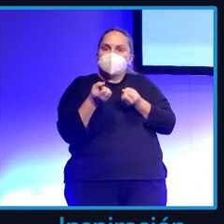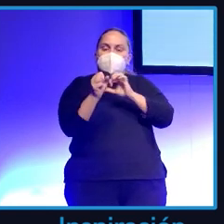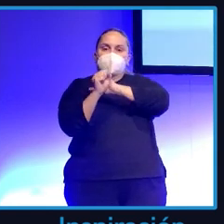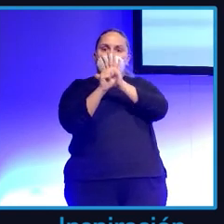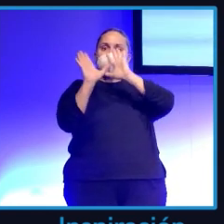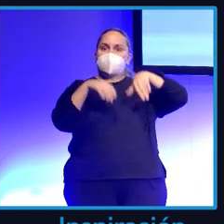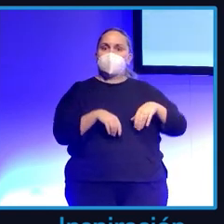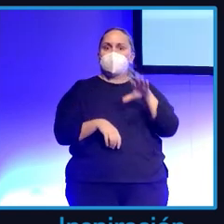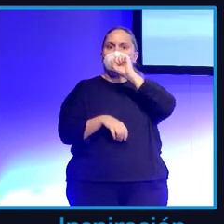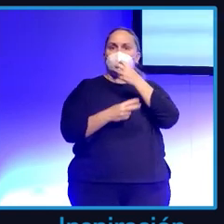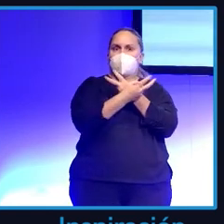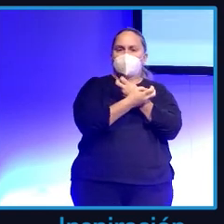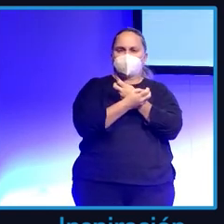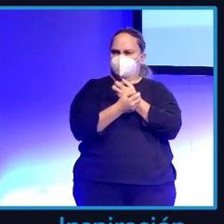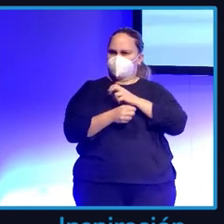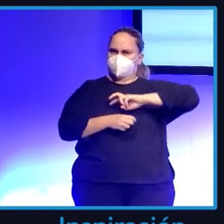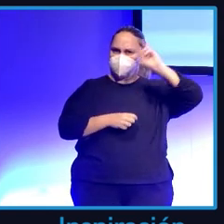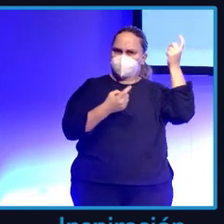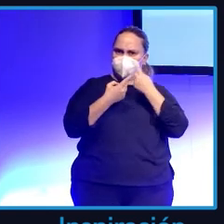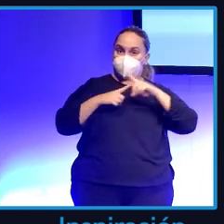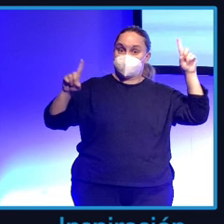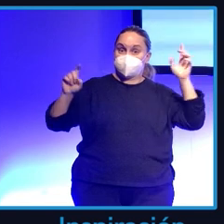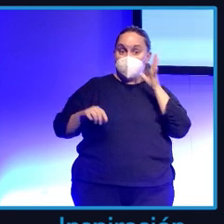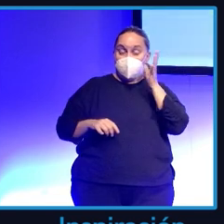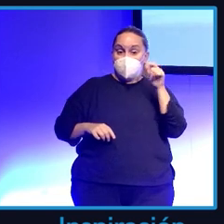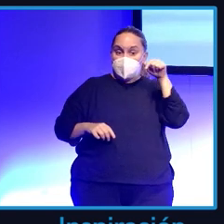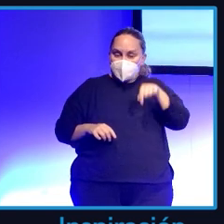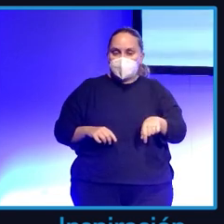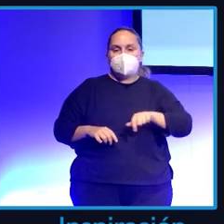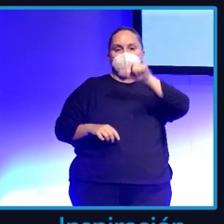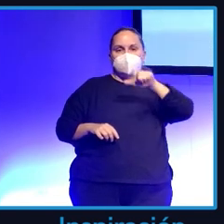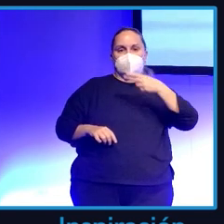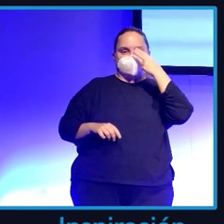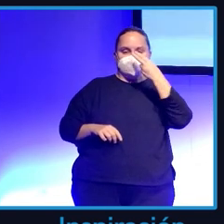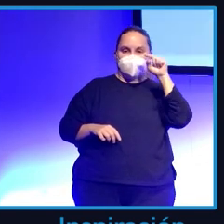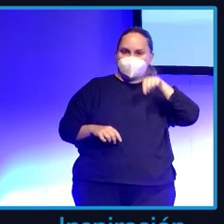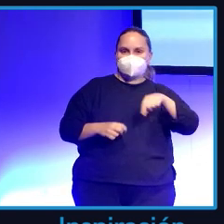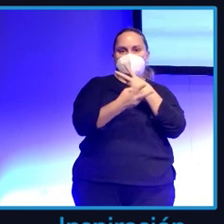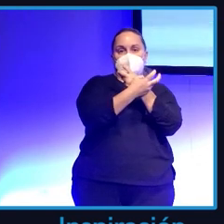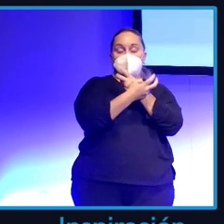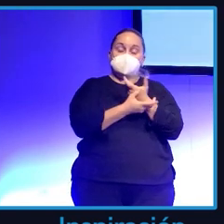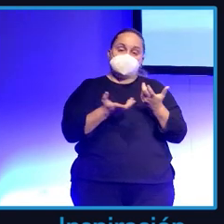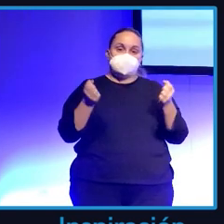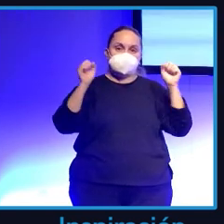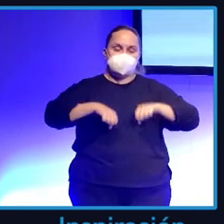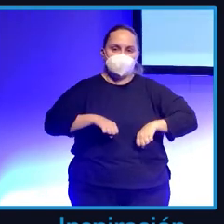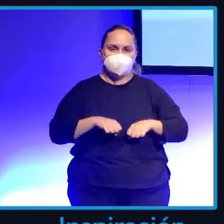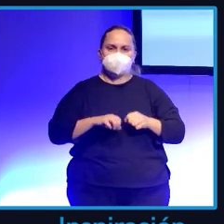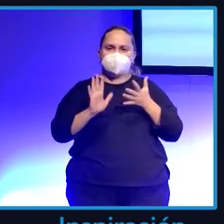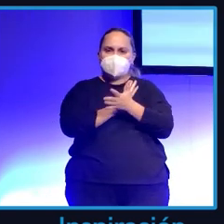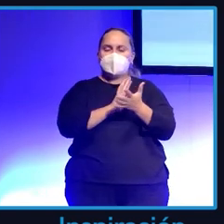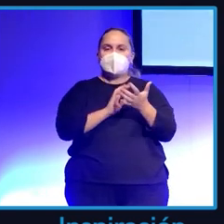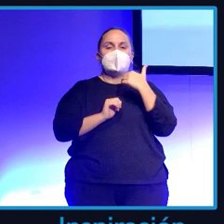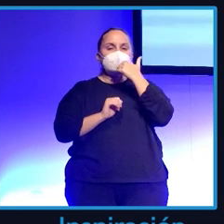cantando una canción de la lejía, que en ese momento era la relevancia, lo que le interesaba a la gente. Tiene que ser más